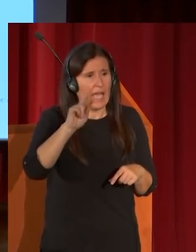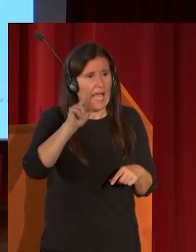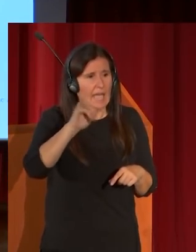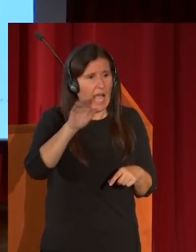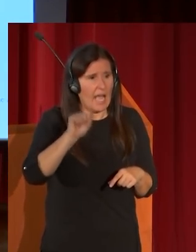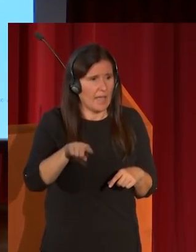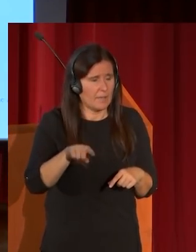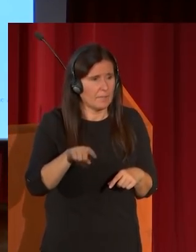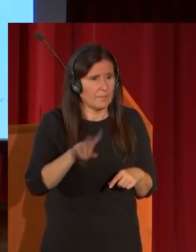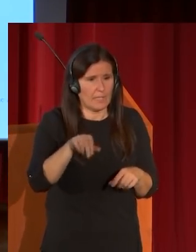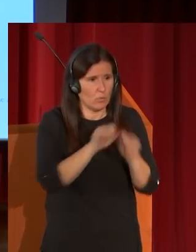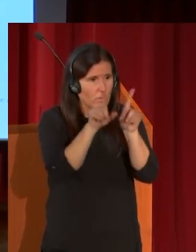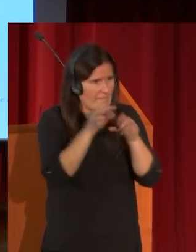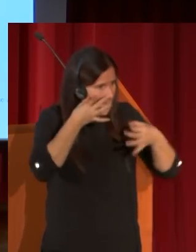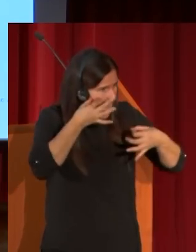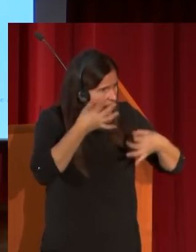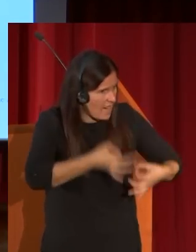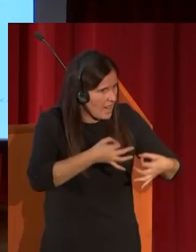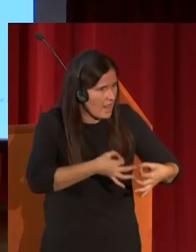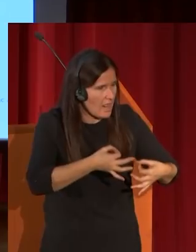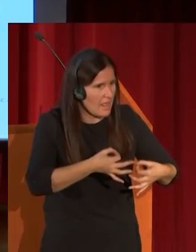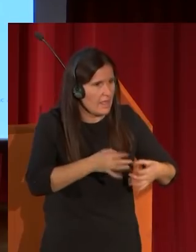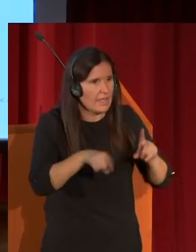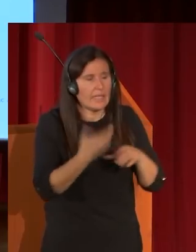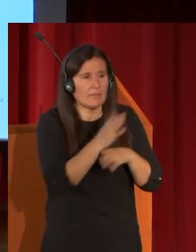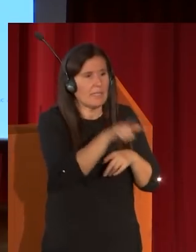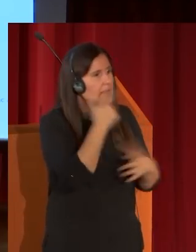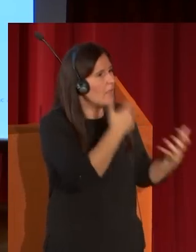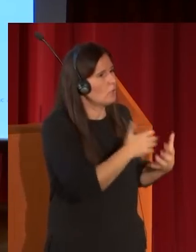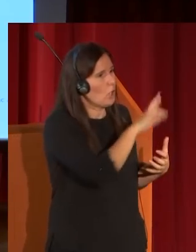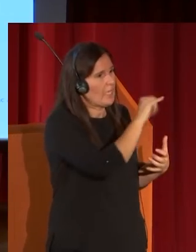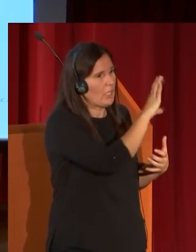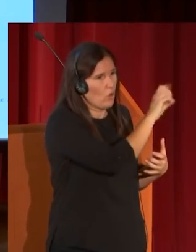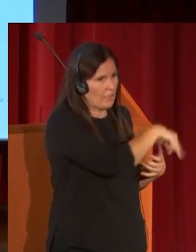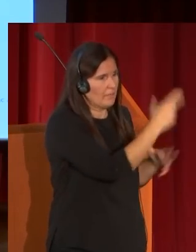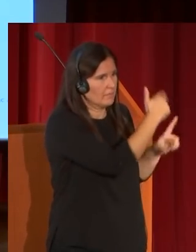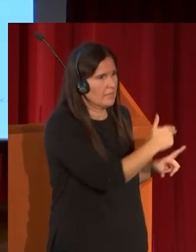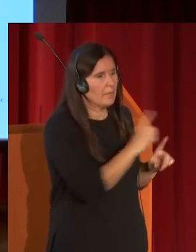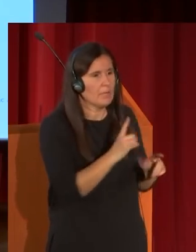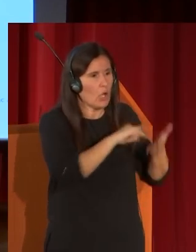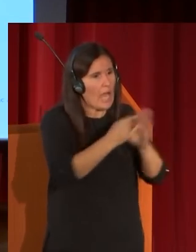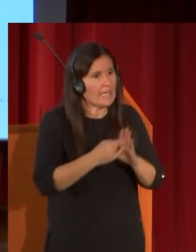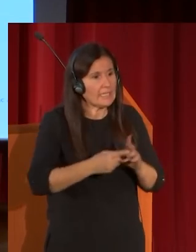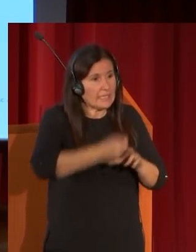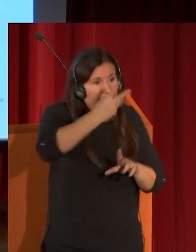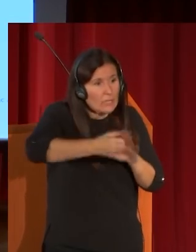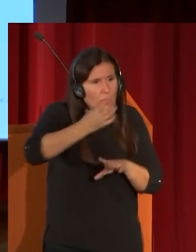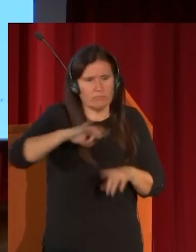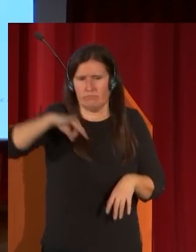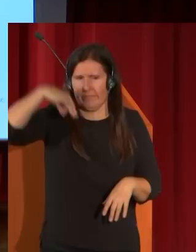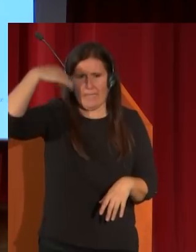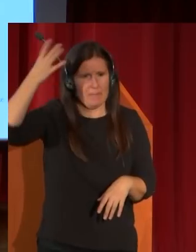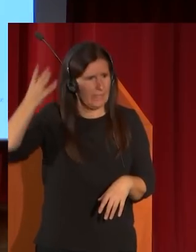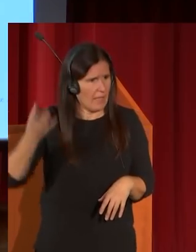de algo que es una fuente real que también representa Martín Rico pero las arquitecturas están inventadas por el artista